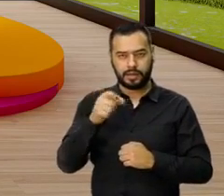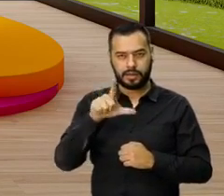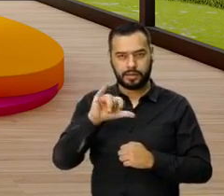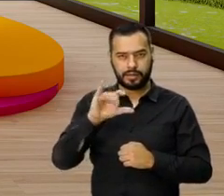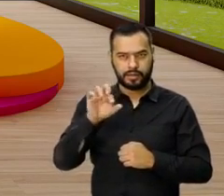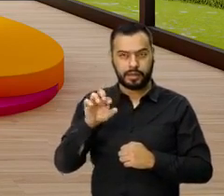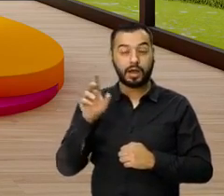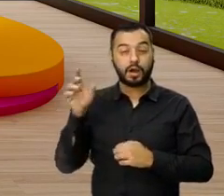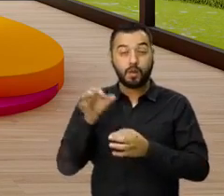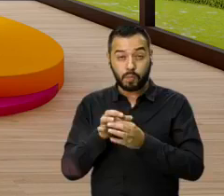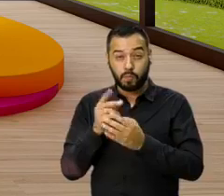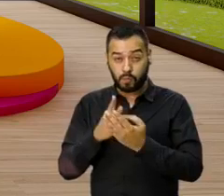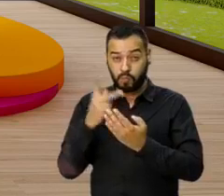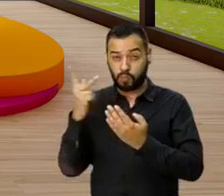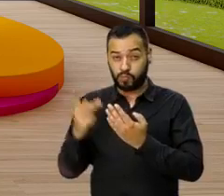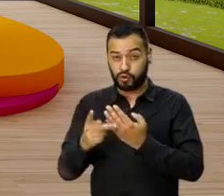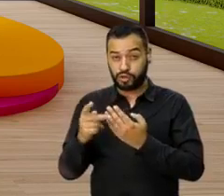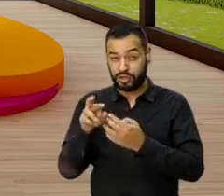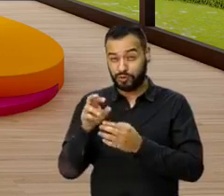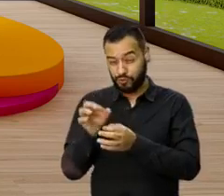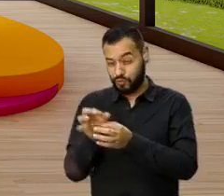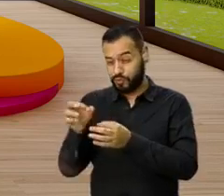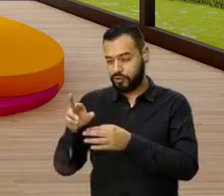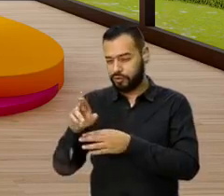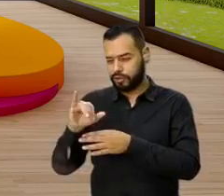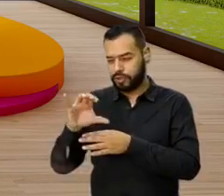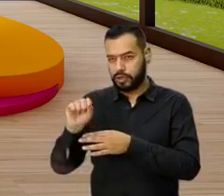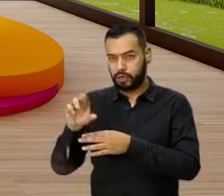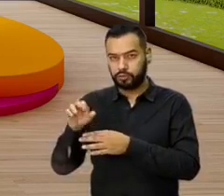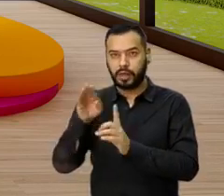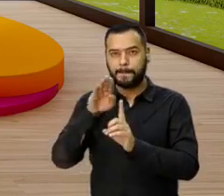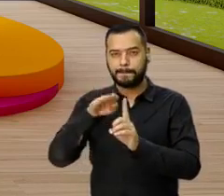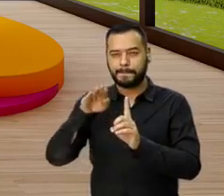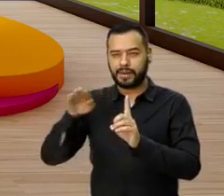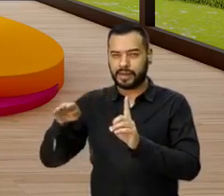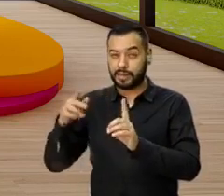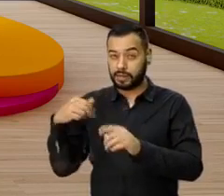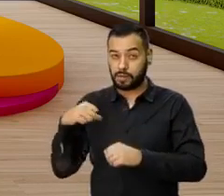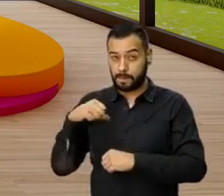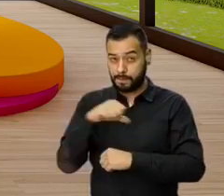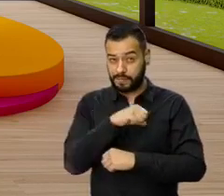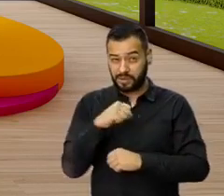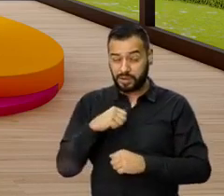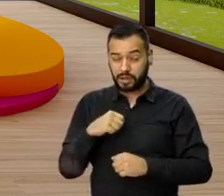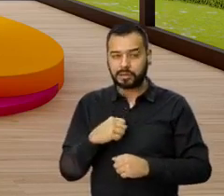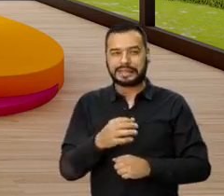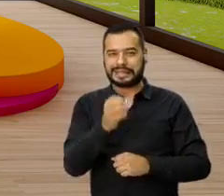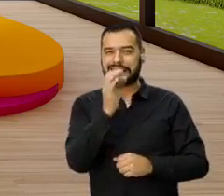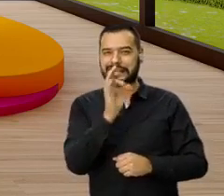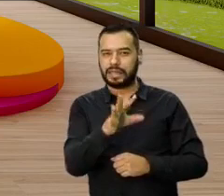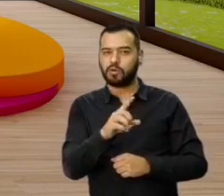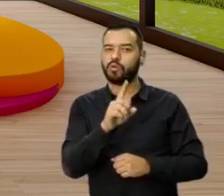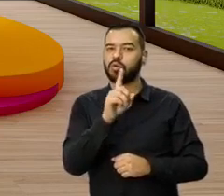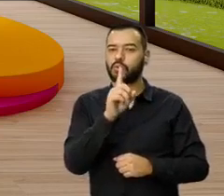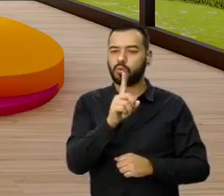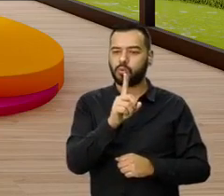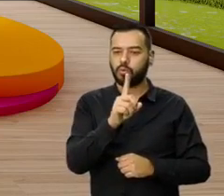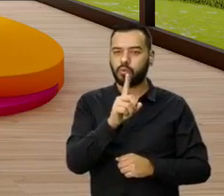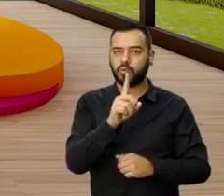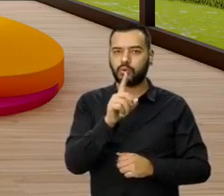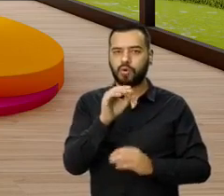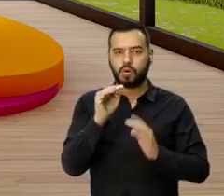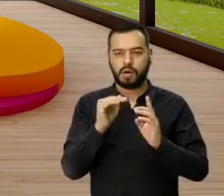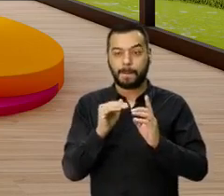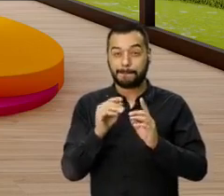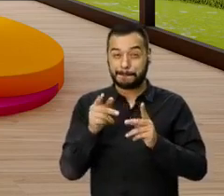¿el proyecto Enrique Orte tiene parqueaderos privados? Le garantizamos que hay una relación uno a